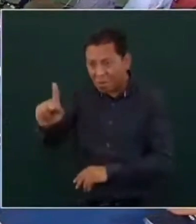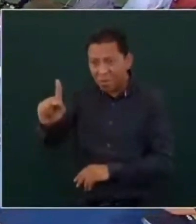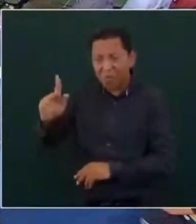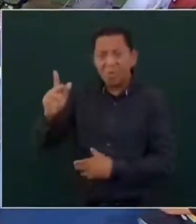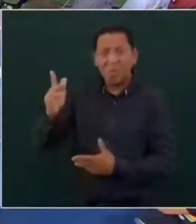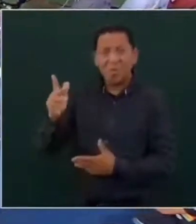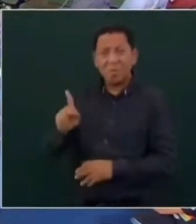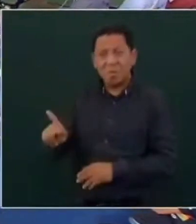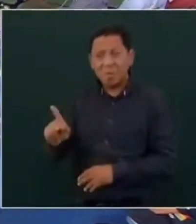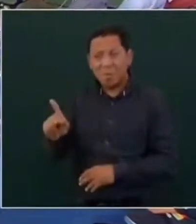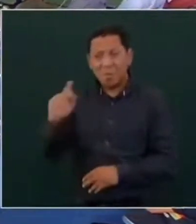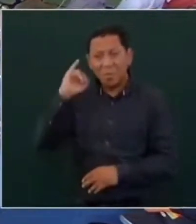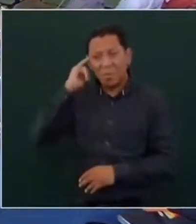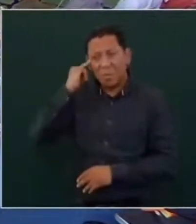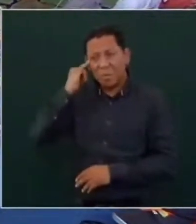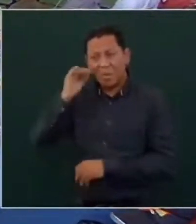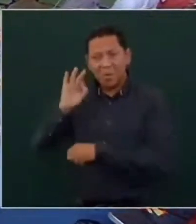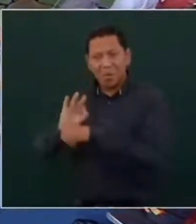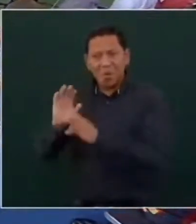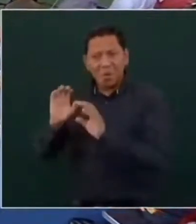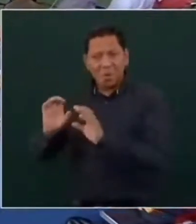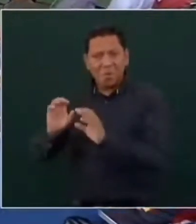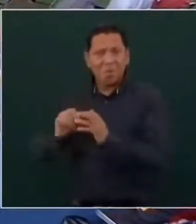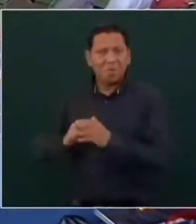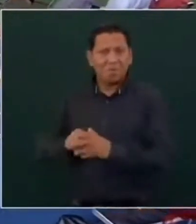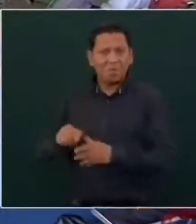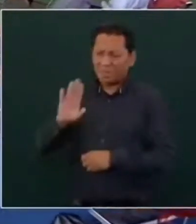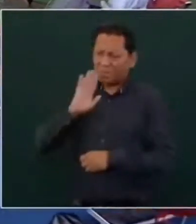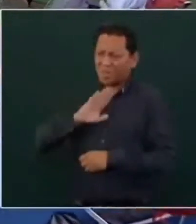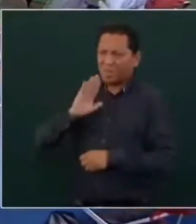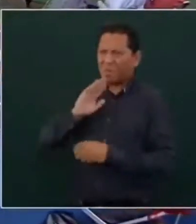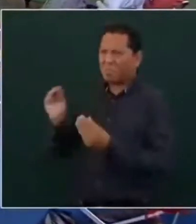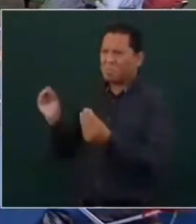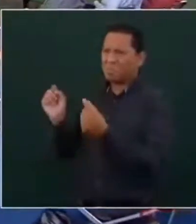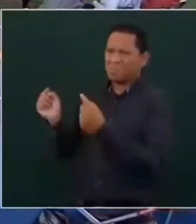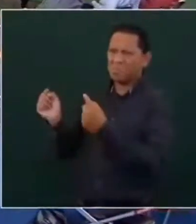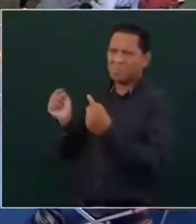noche a la mañana ha ido poco a poco